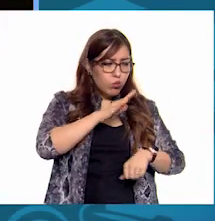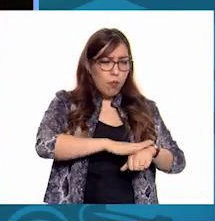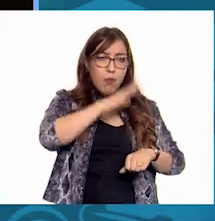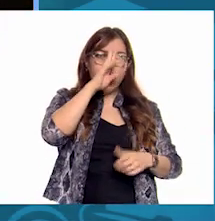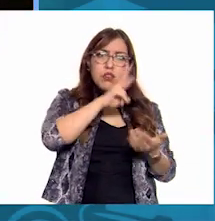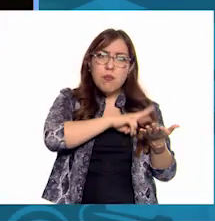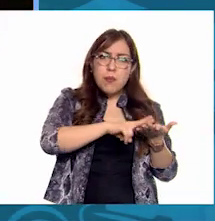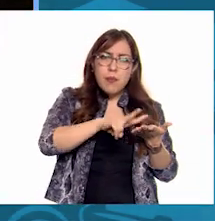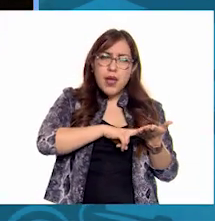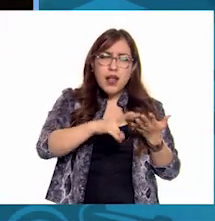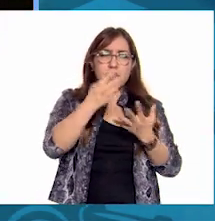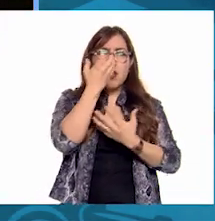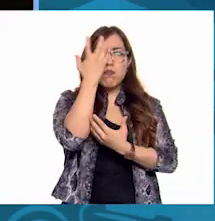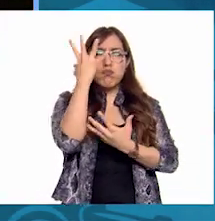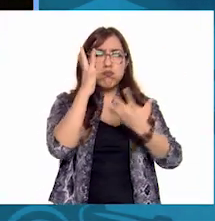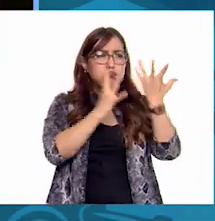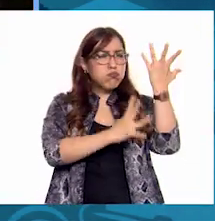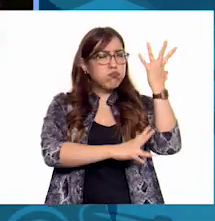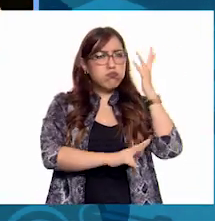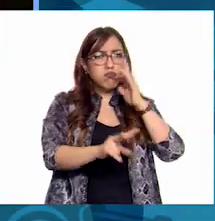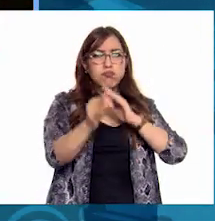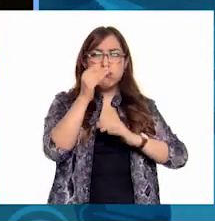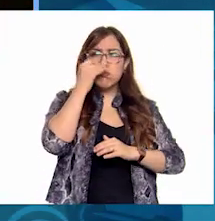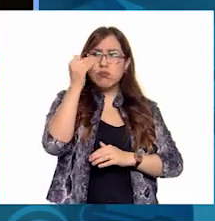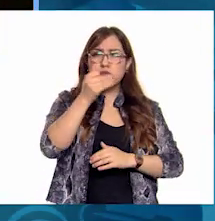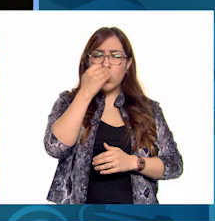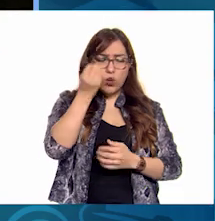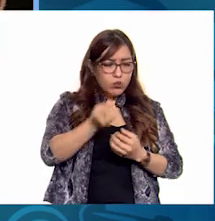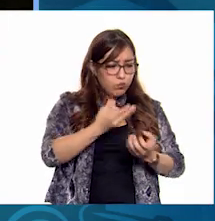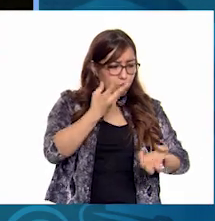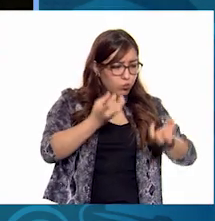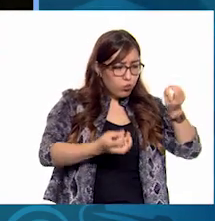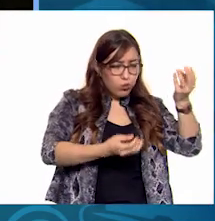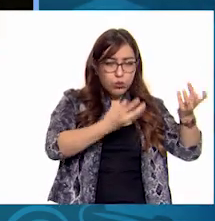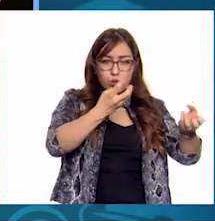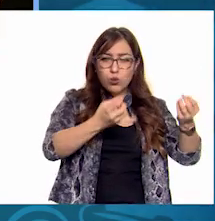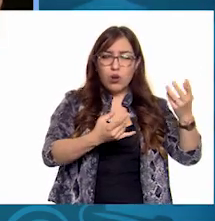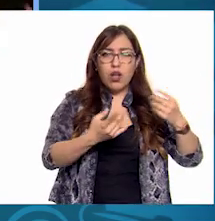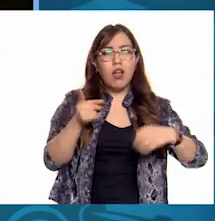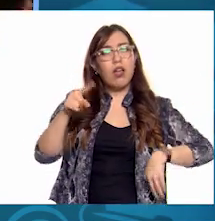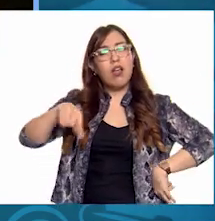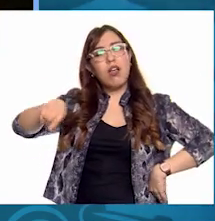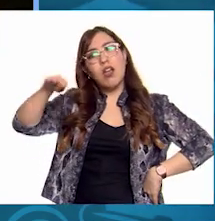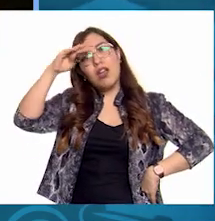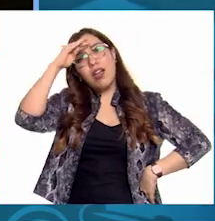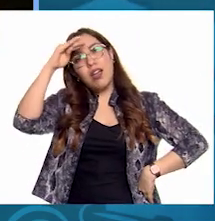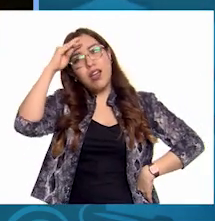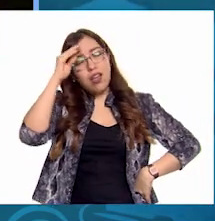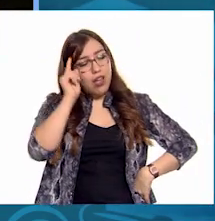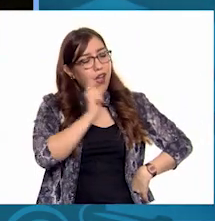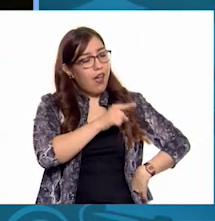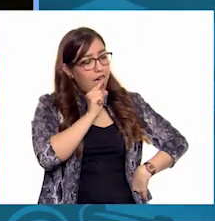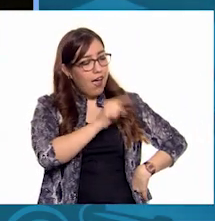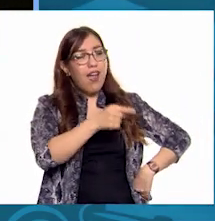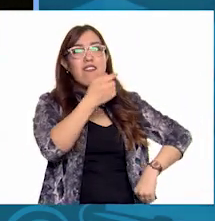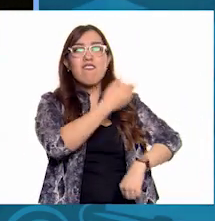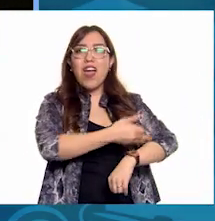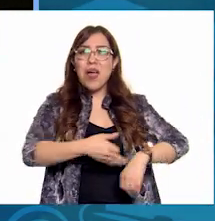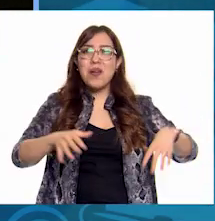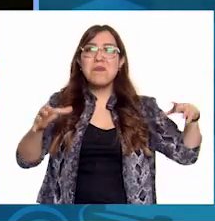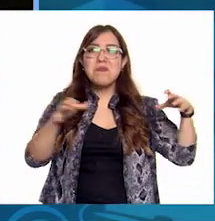Y flores Así fue Como comprendieron Que debían seguir El ejemplo De la familia Smith